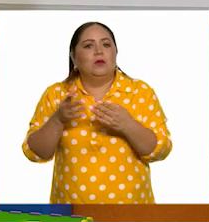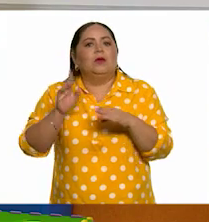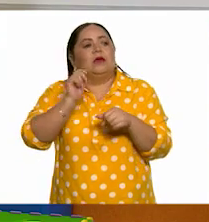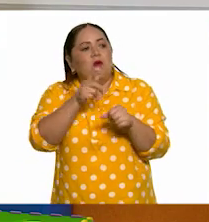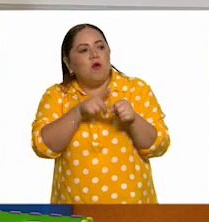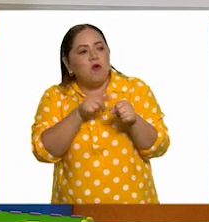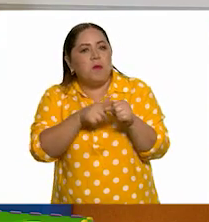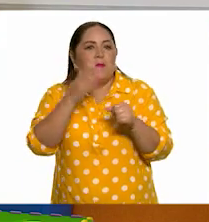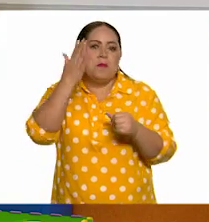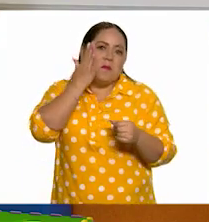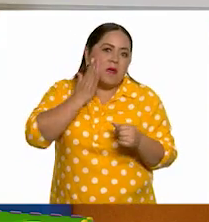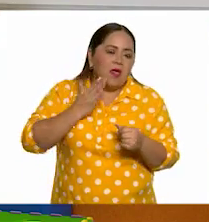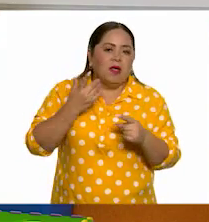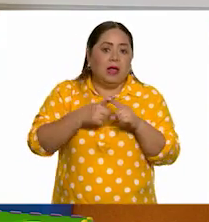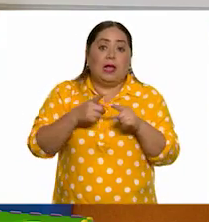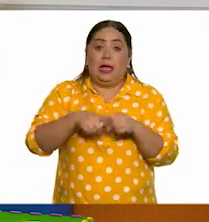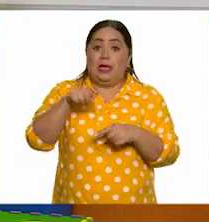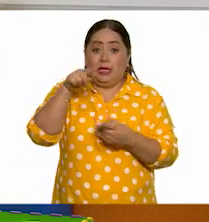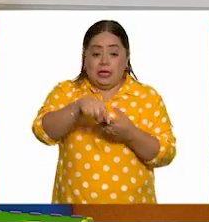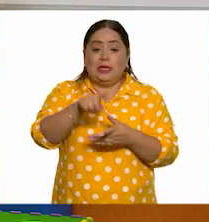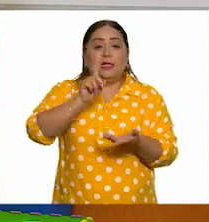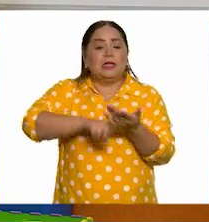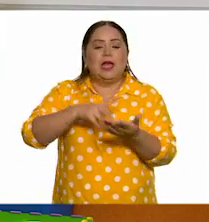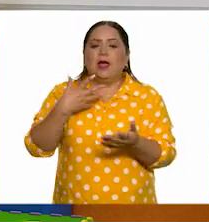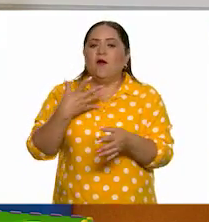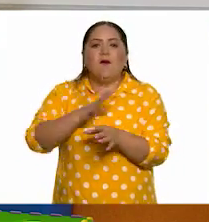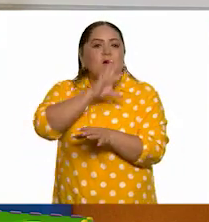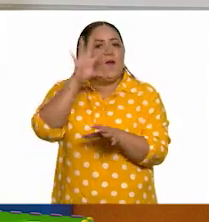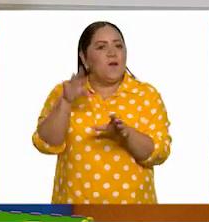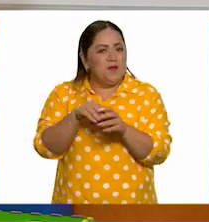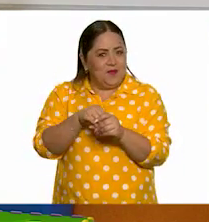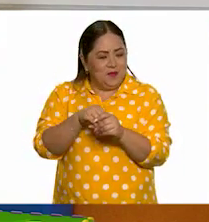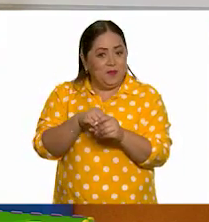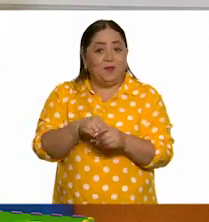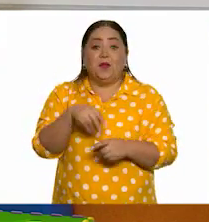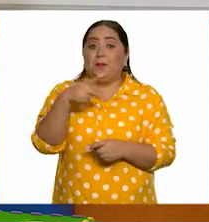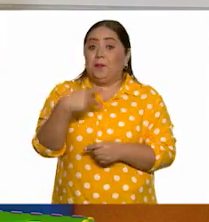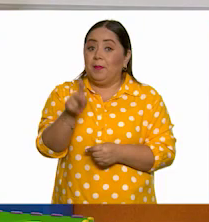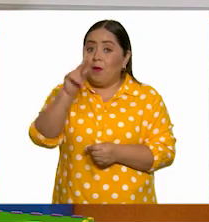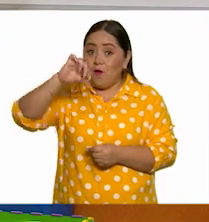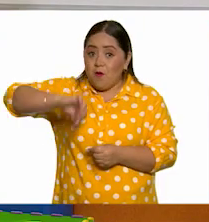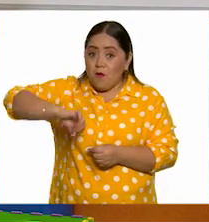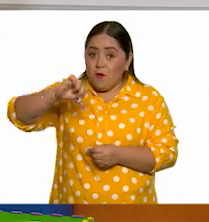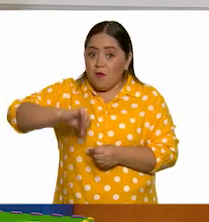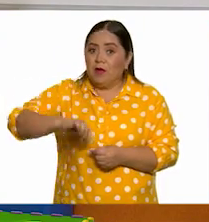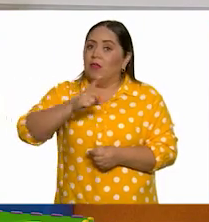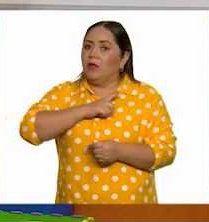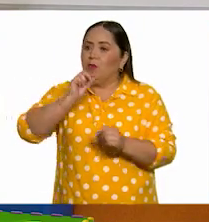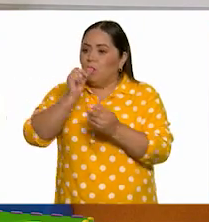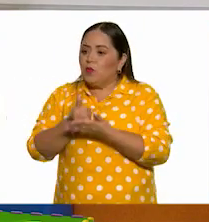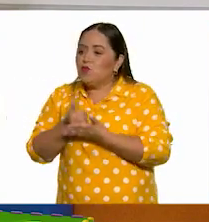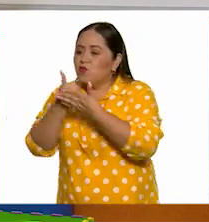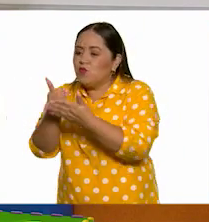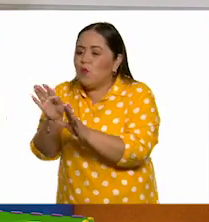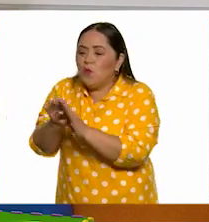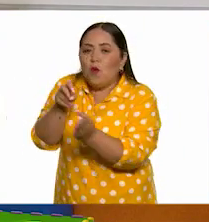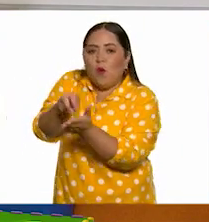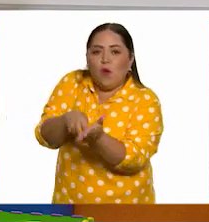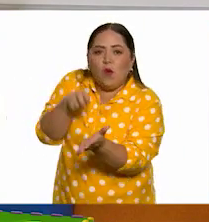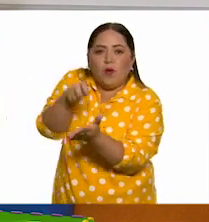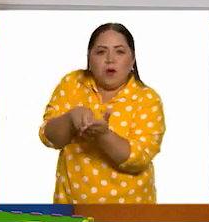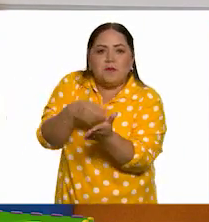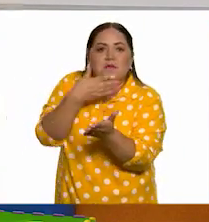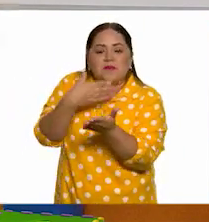¿De qué color es tu piel? Entonces, ellos ya tienen todo esto. Pero ahora tenemos que ayudar a corregir